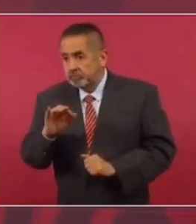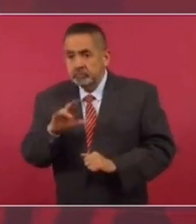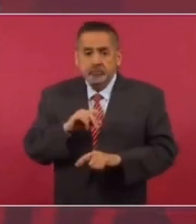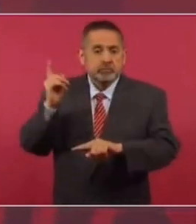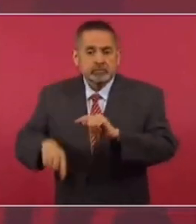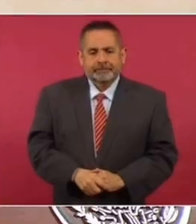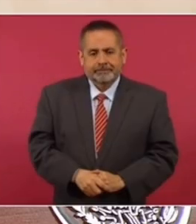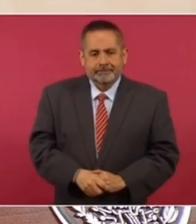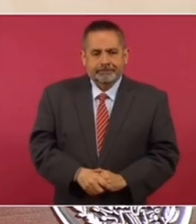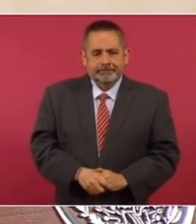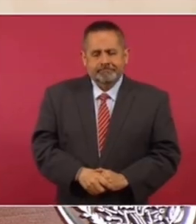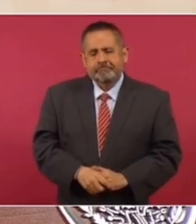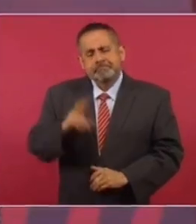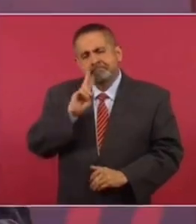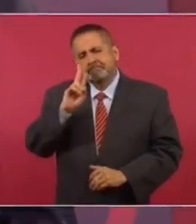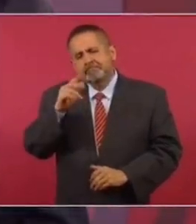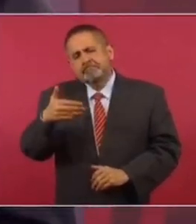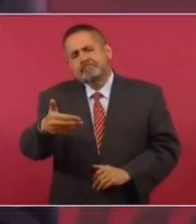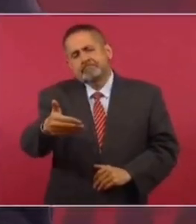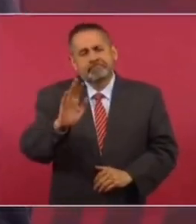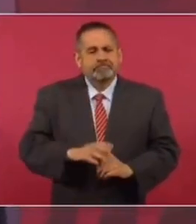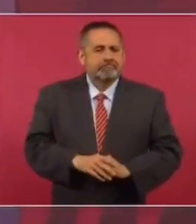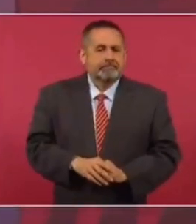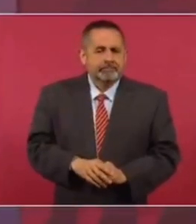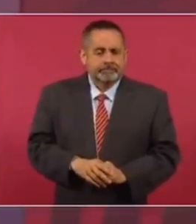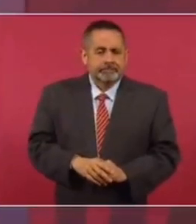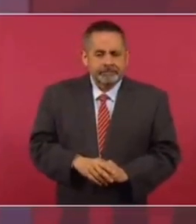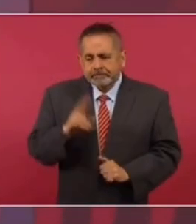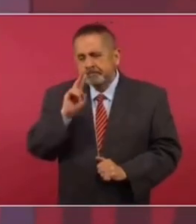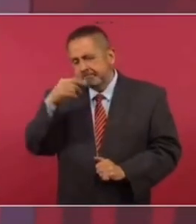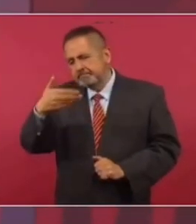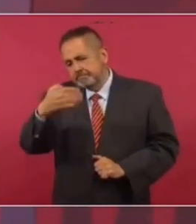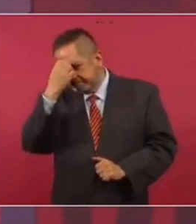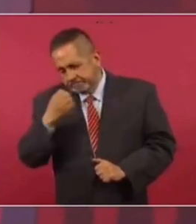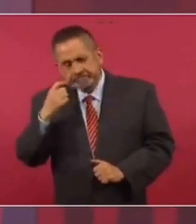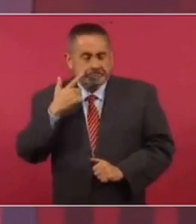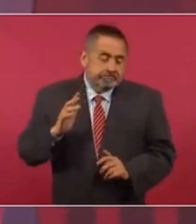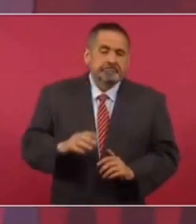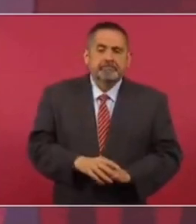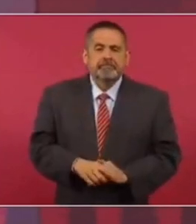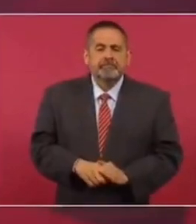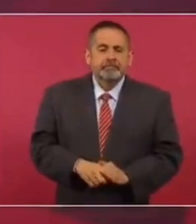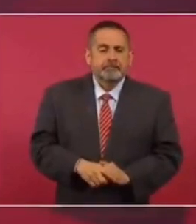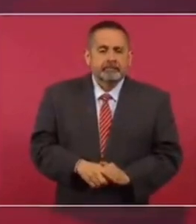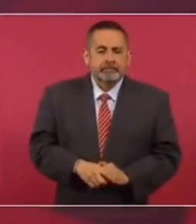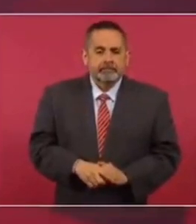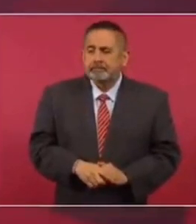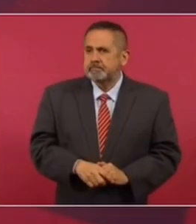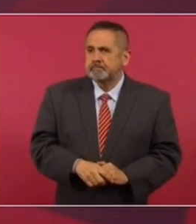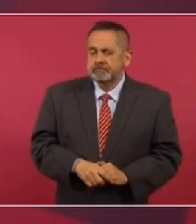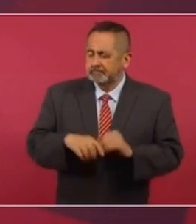el título. Vamos a ver, nosotros se va a analizar, sin duda,